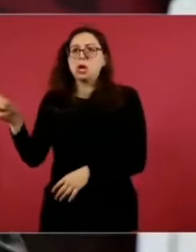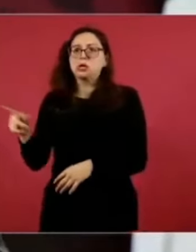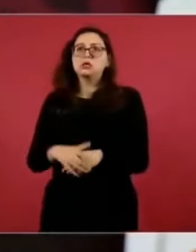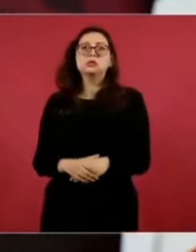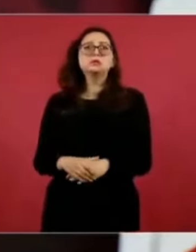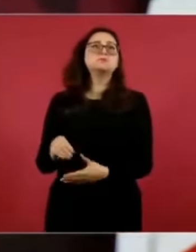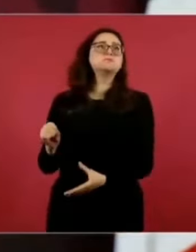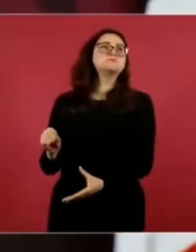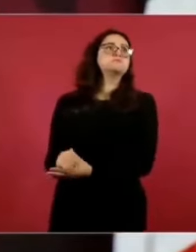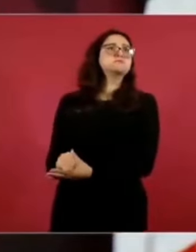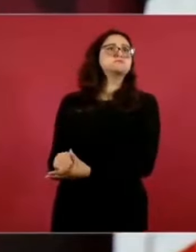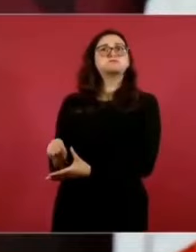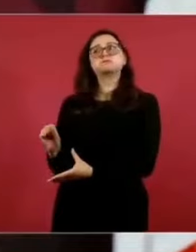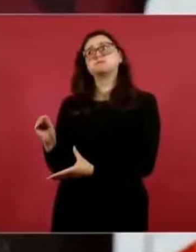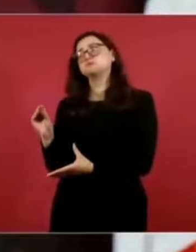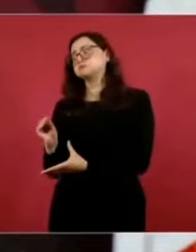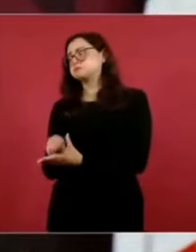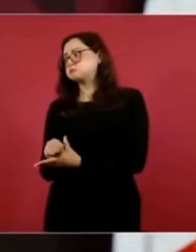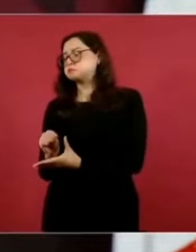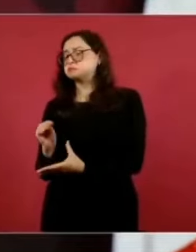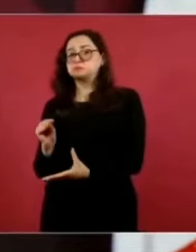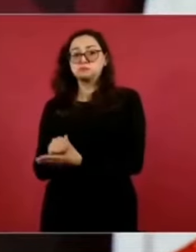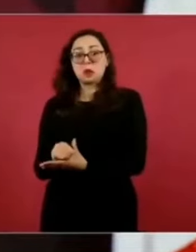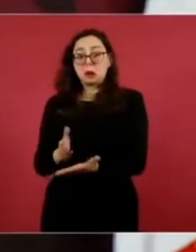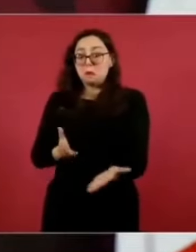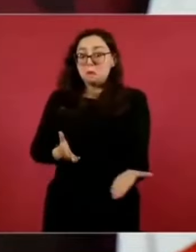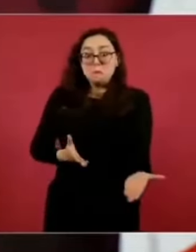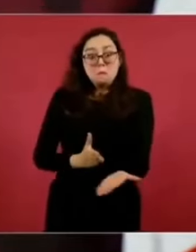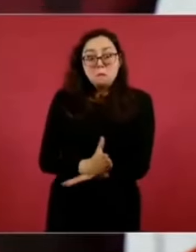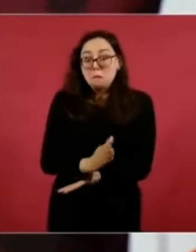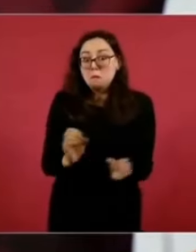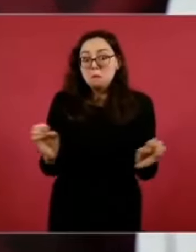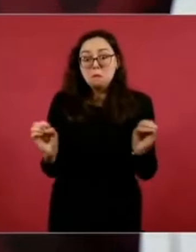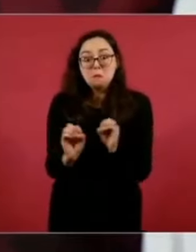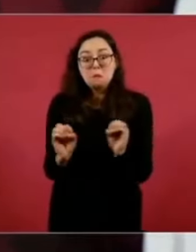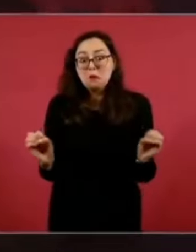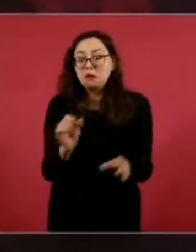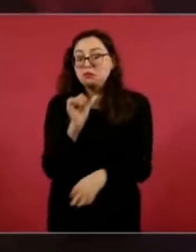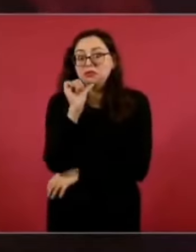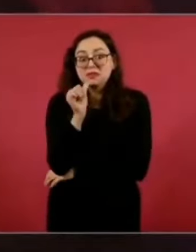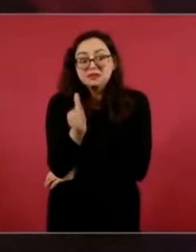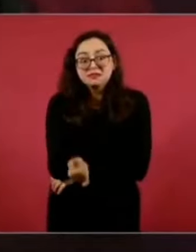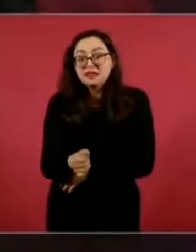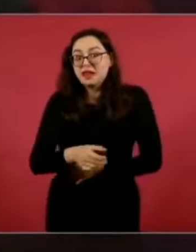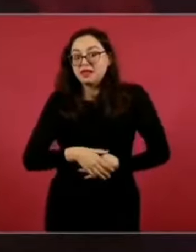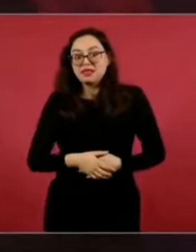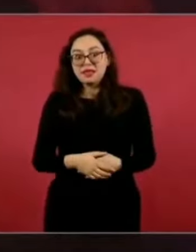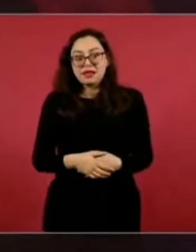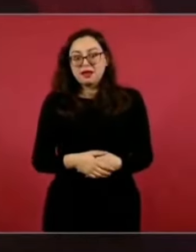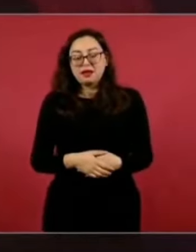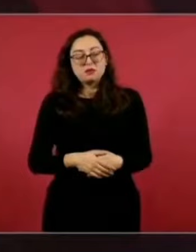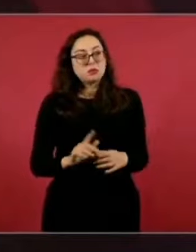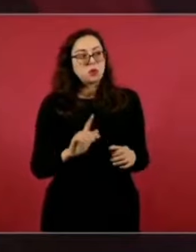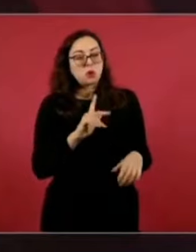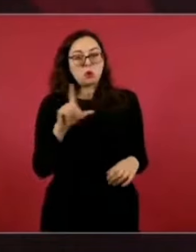ni la OEA, ni la Unión Europea, ningún gobierno,